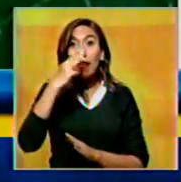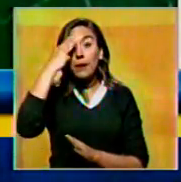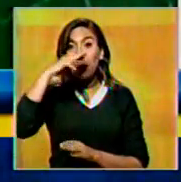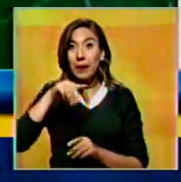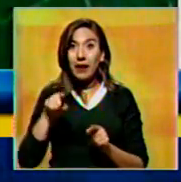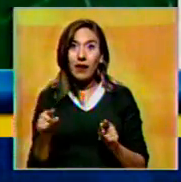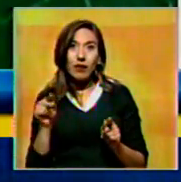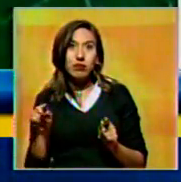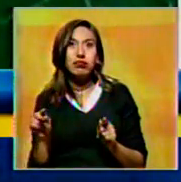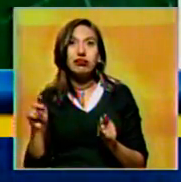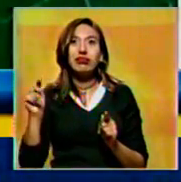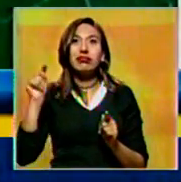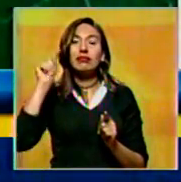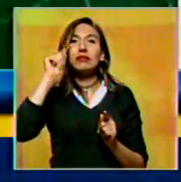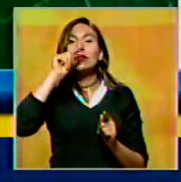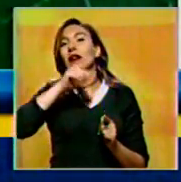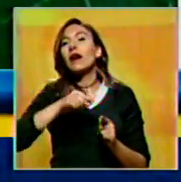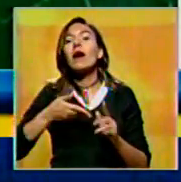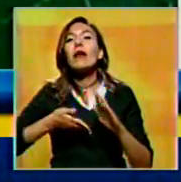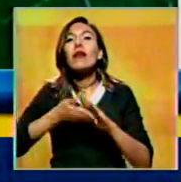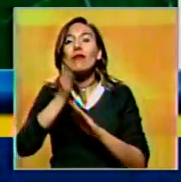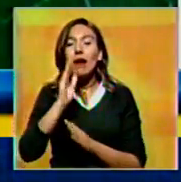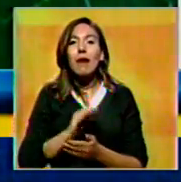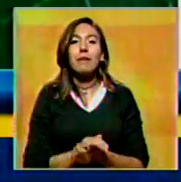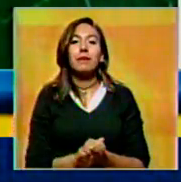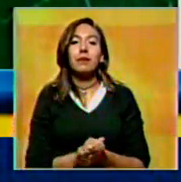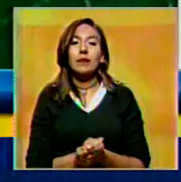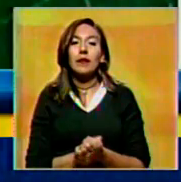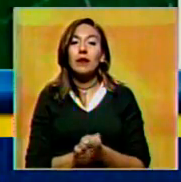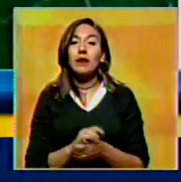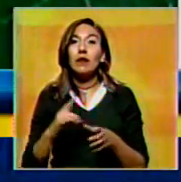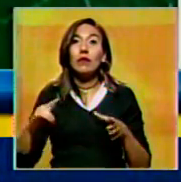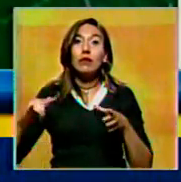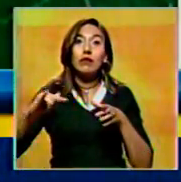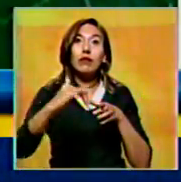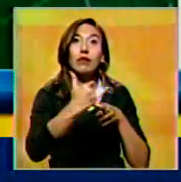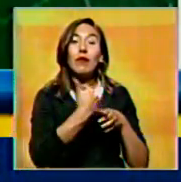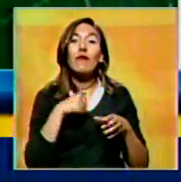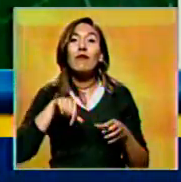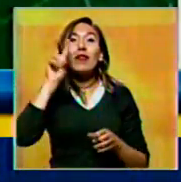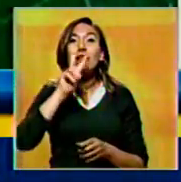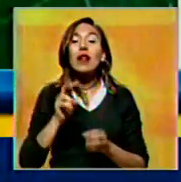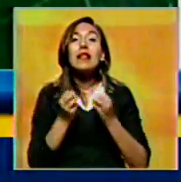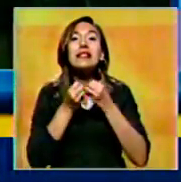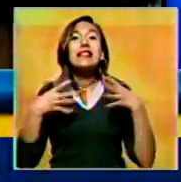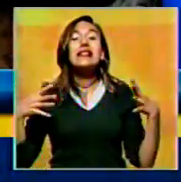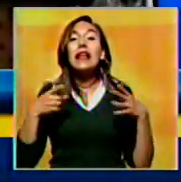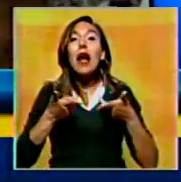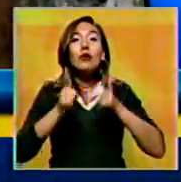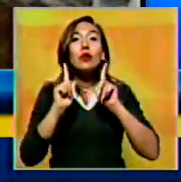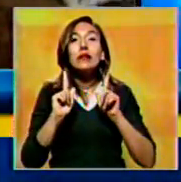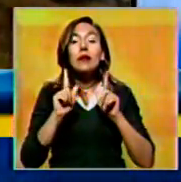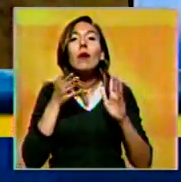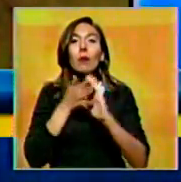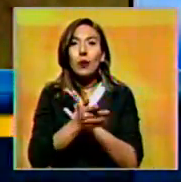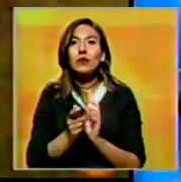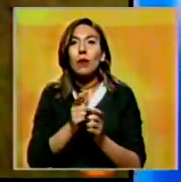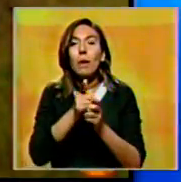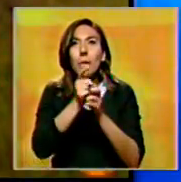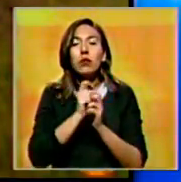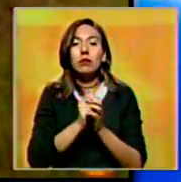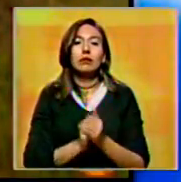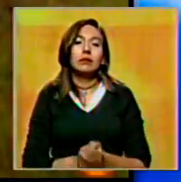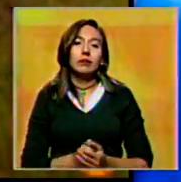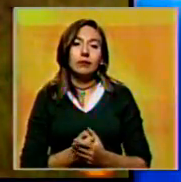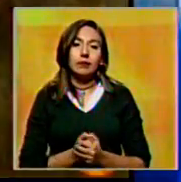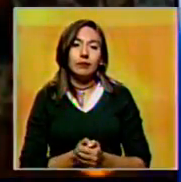escala hacia Honduras. En el trayecto, la nave sobrevoló espacio aéreo venezolano sin autorización, por lo que fue inhabilitada en